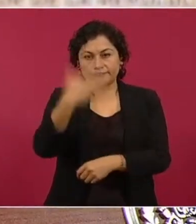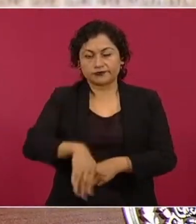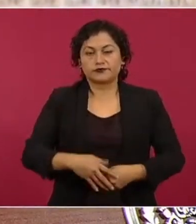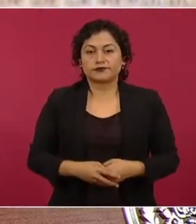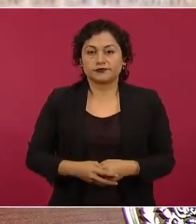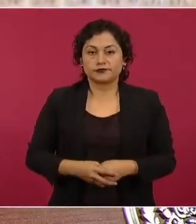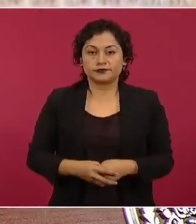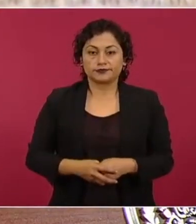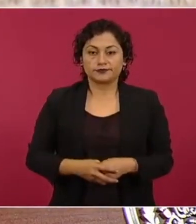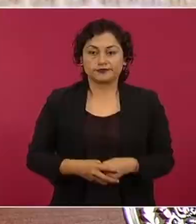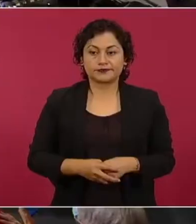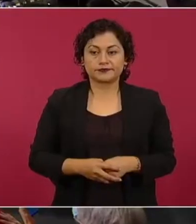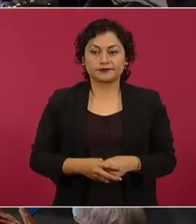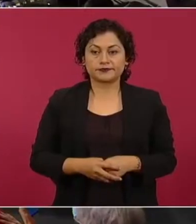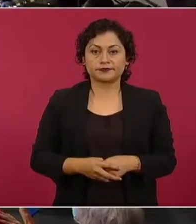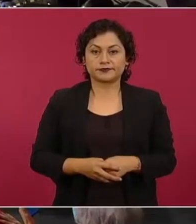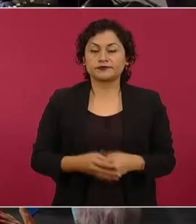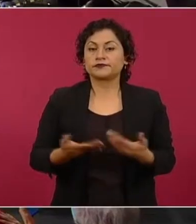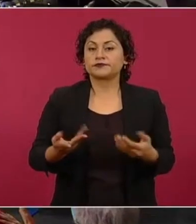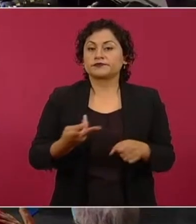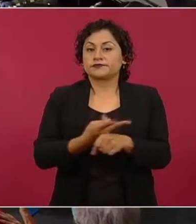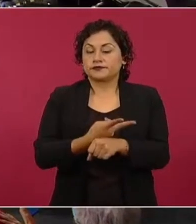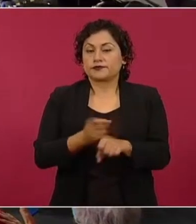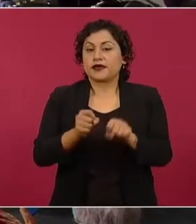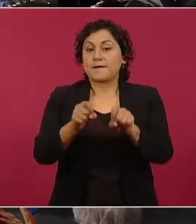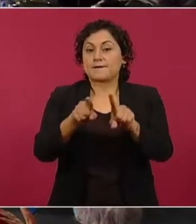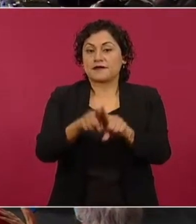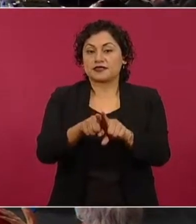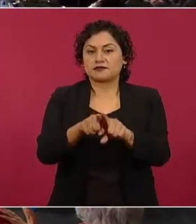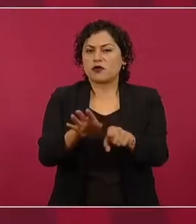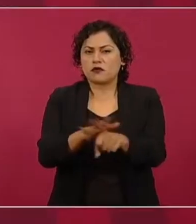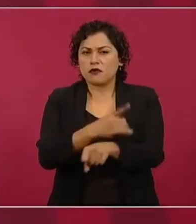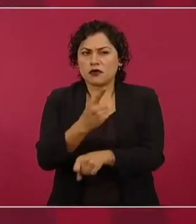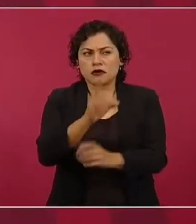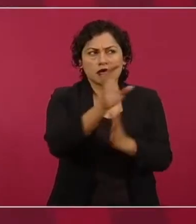tiene que ver con la Constitución y con la democracia.